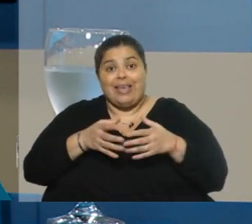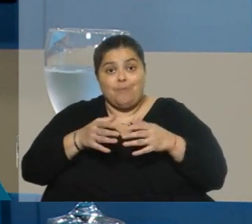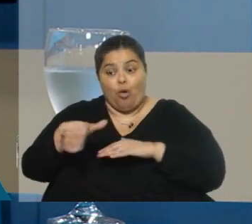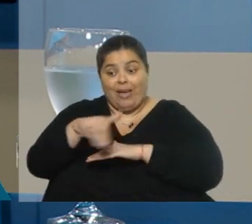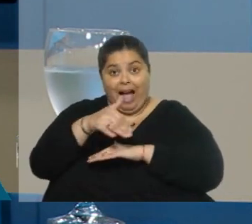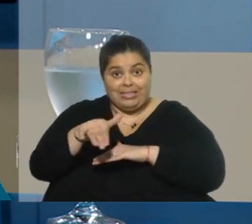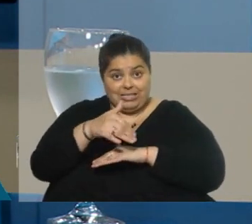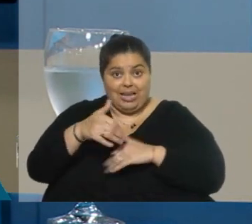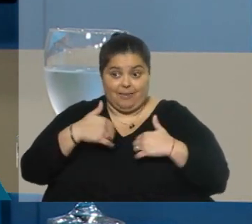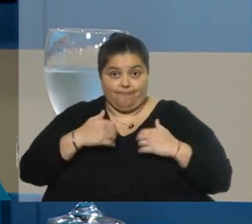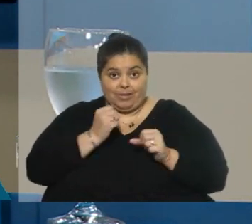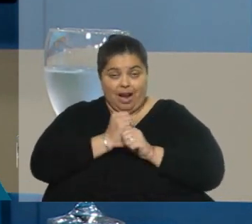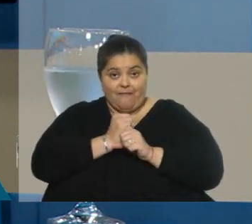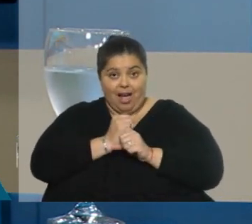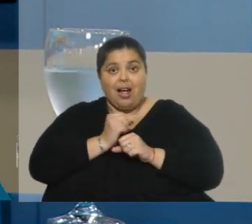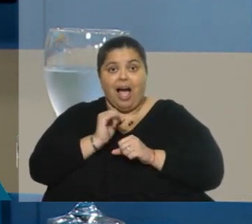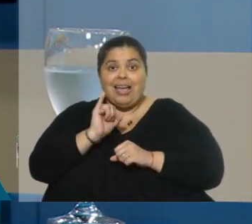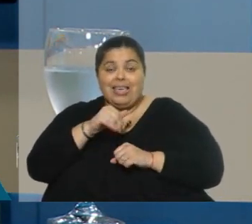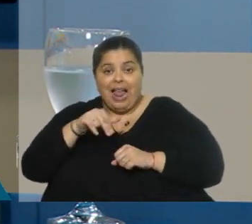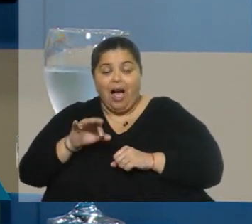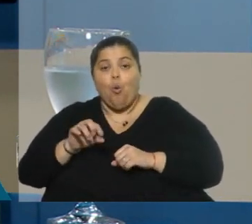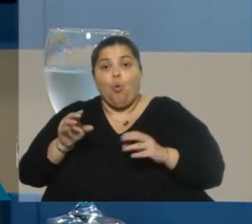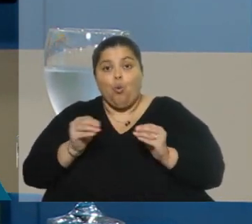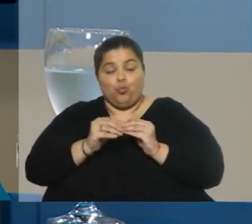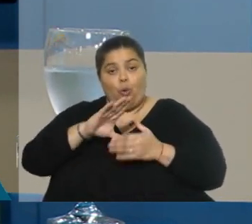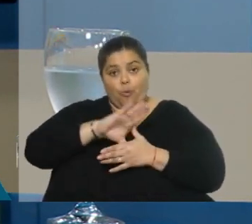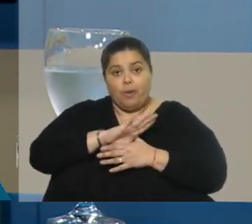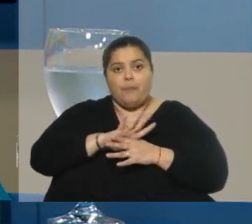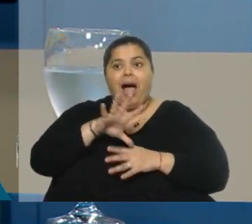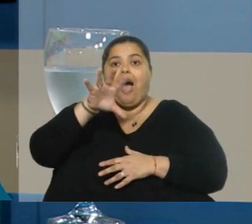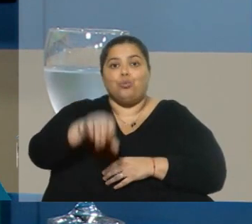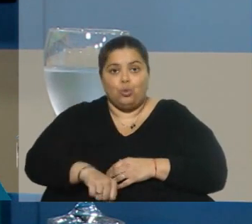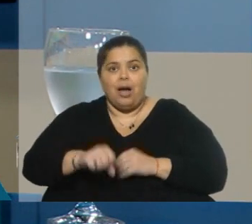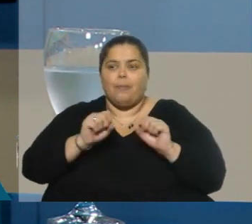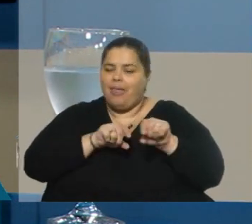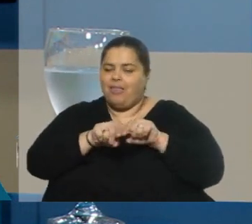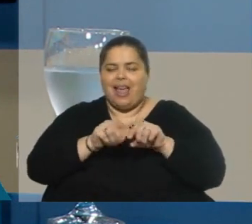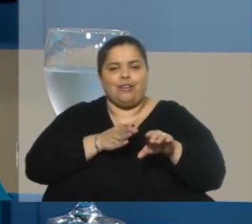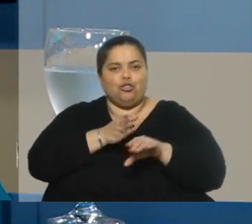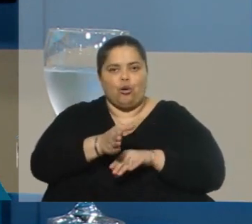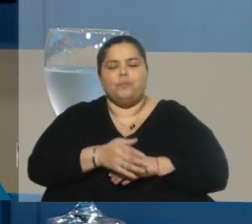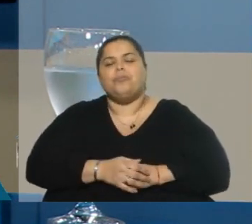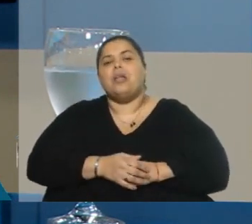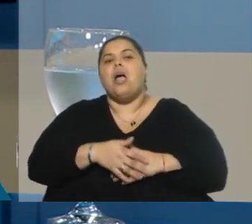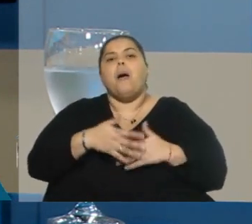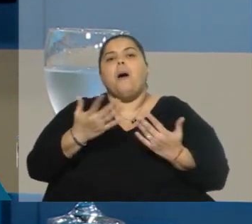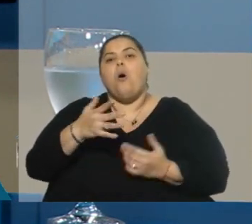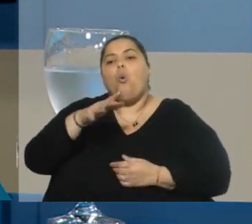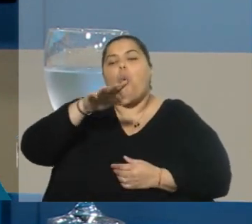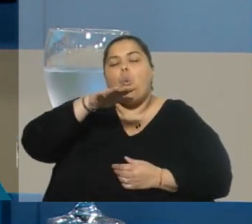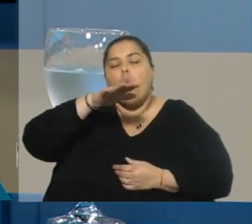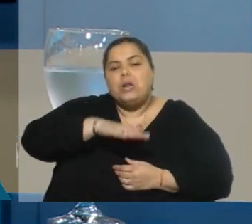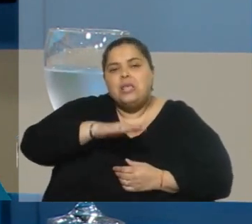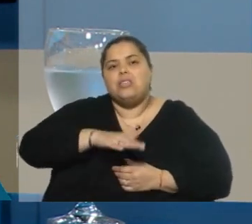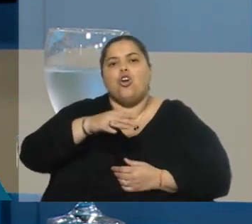territorio que están precisamente asociados a la atención y a la respuesta en estas situaciones intervengan de inmediato. Que haya un niño en situación de